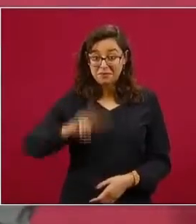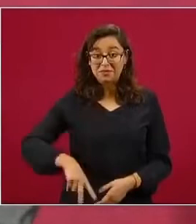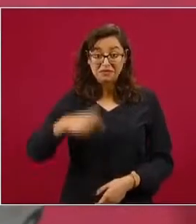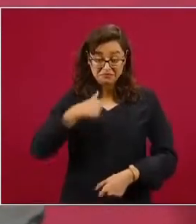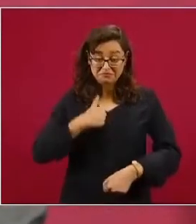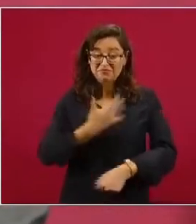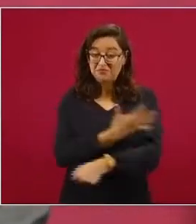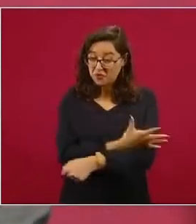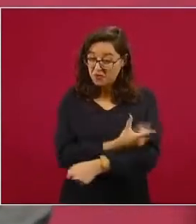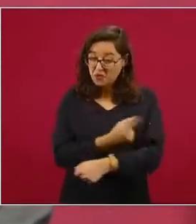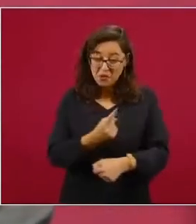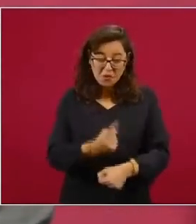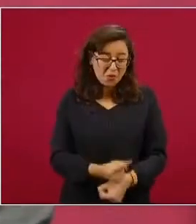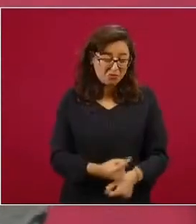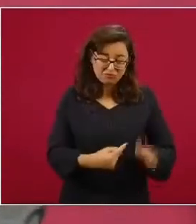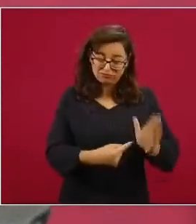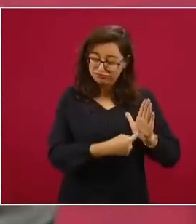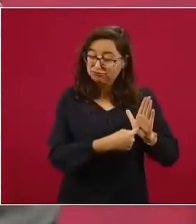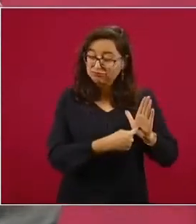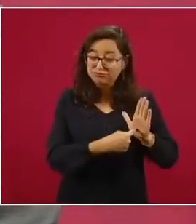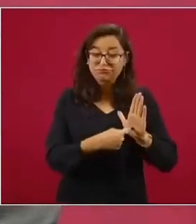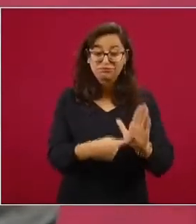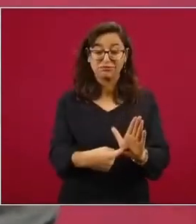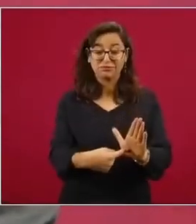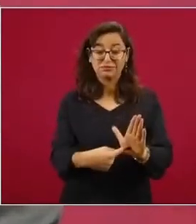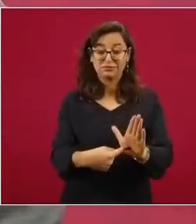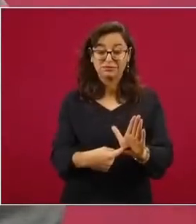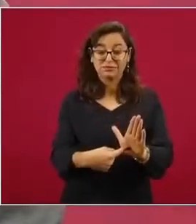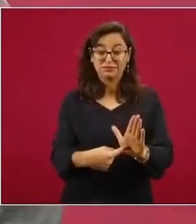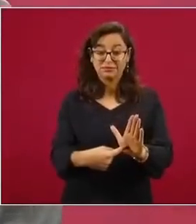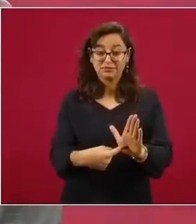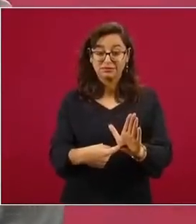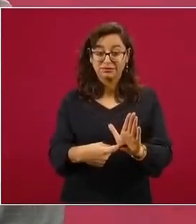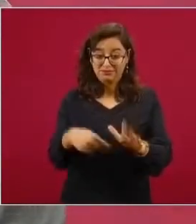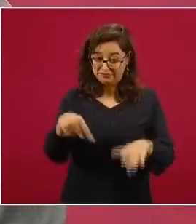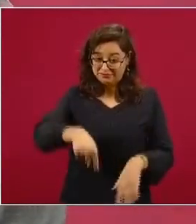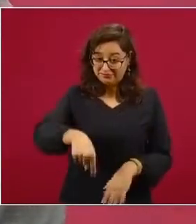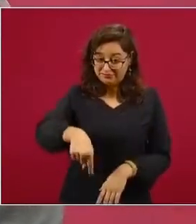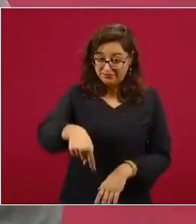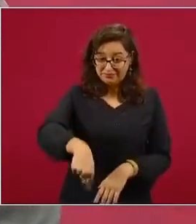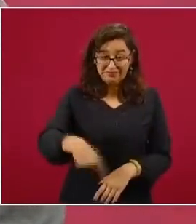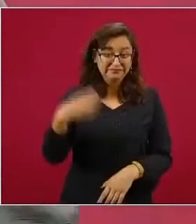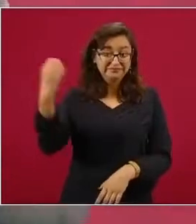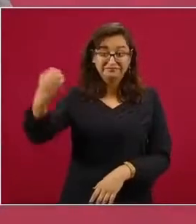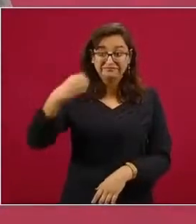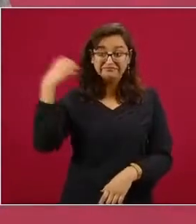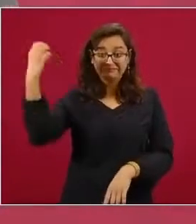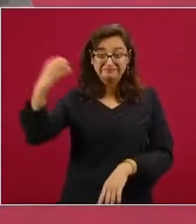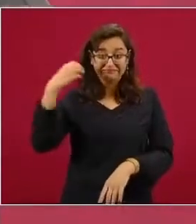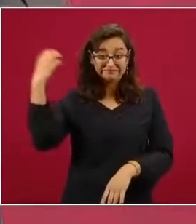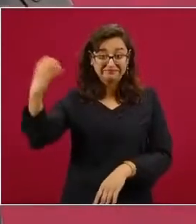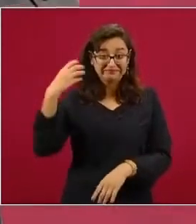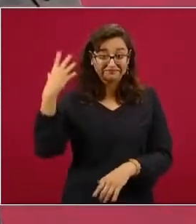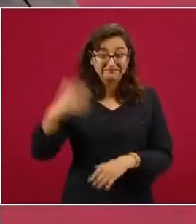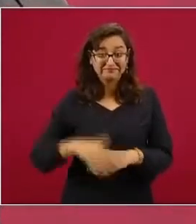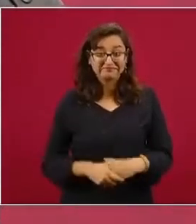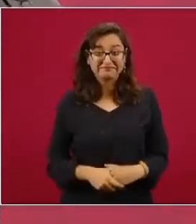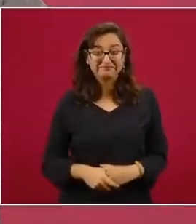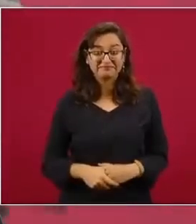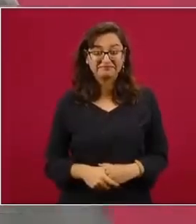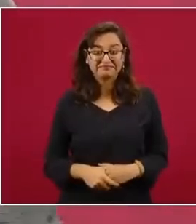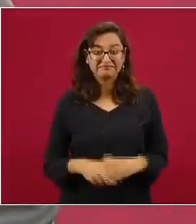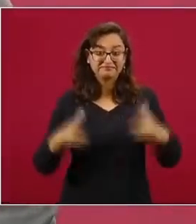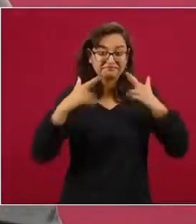en la conferencia que en las reuniones